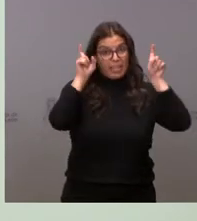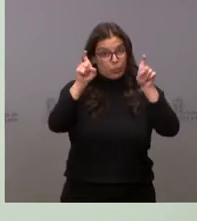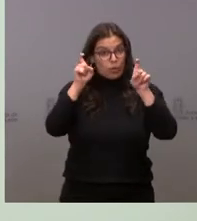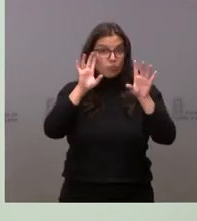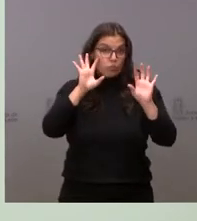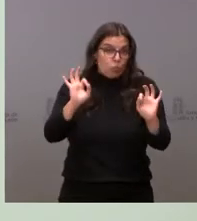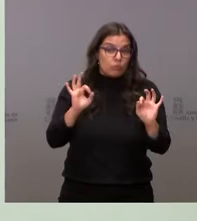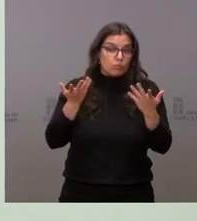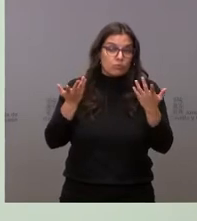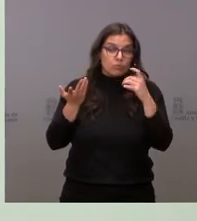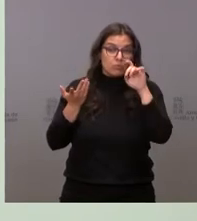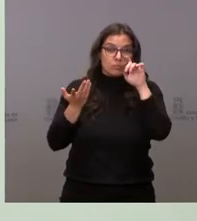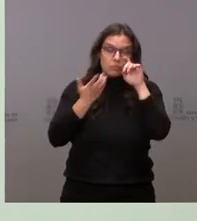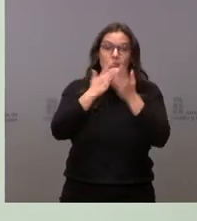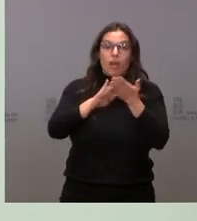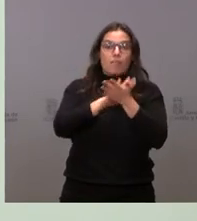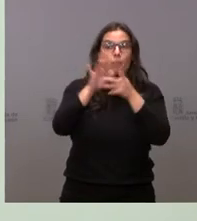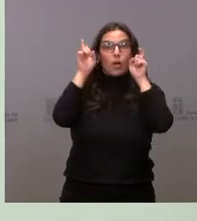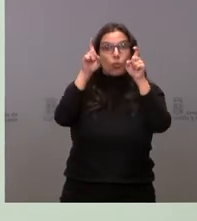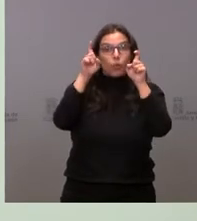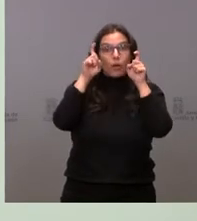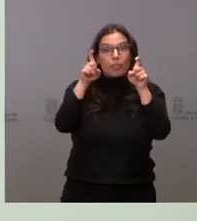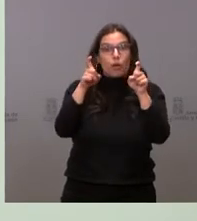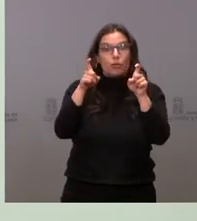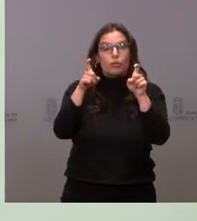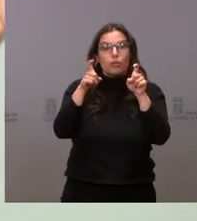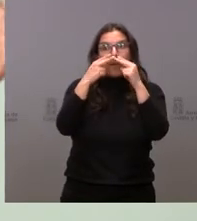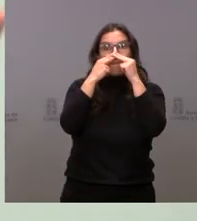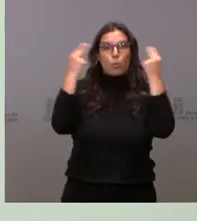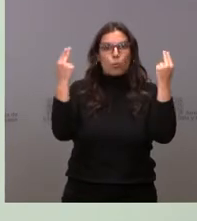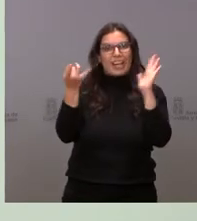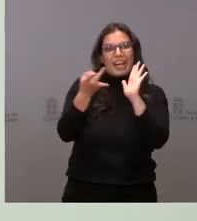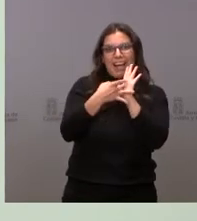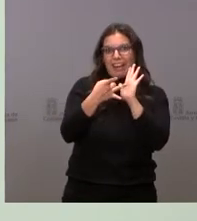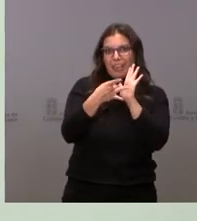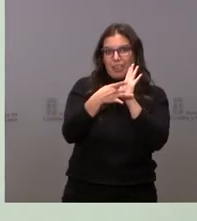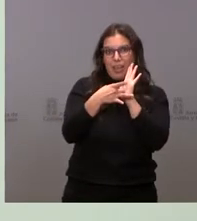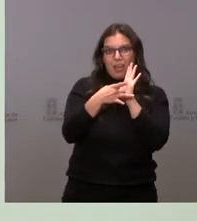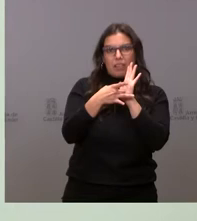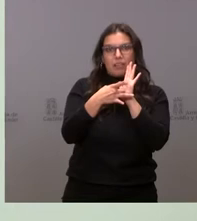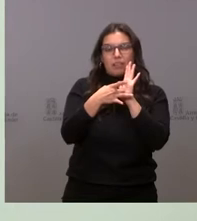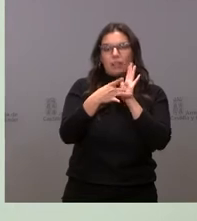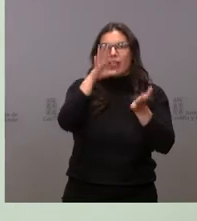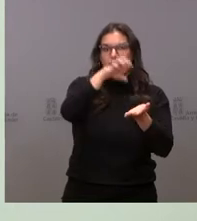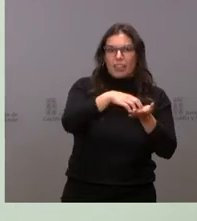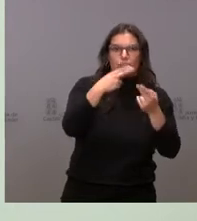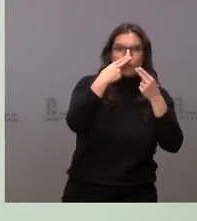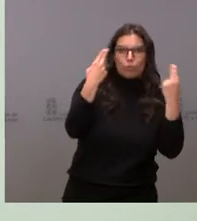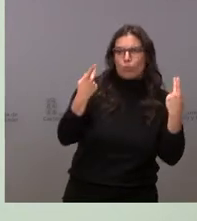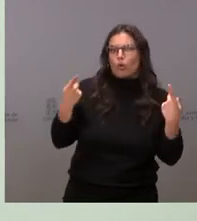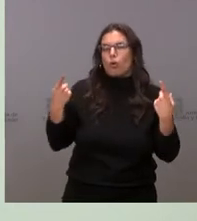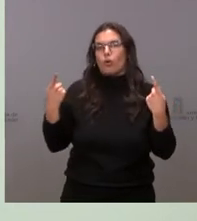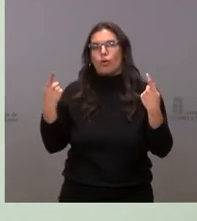por supuesto, cuando hablamos de una educación, estamos hablando de la educación pública, de calidad, con centros públicos y con